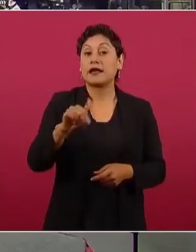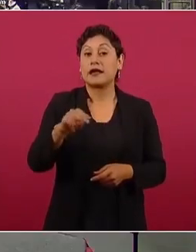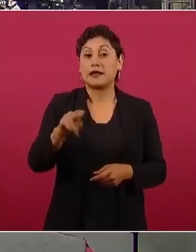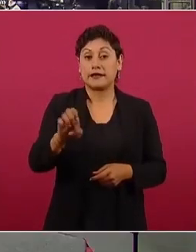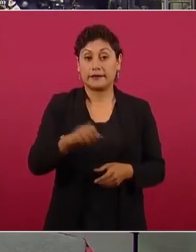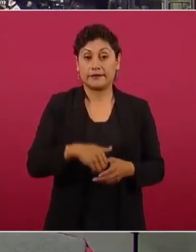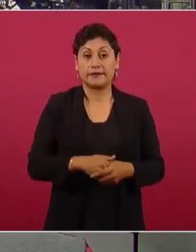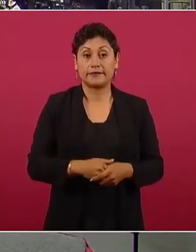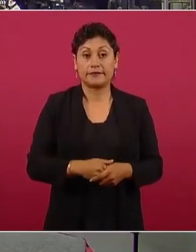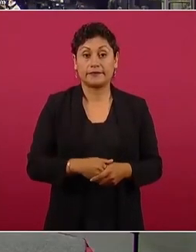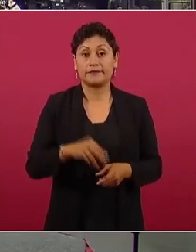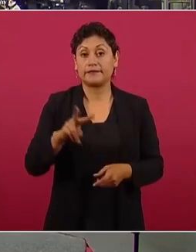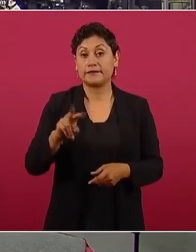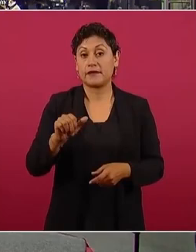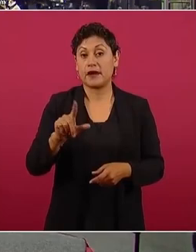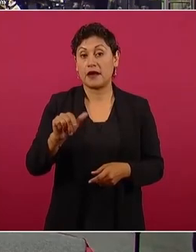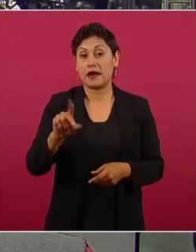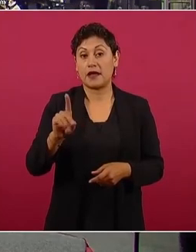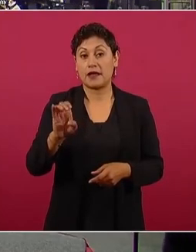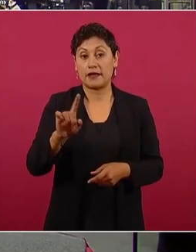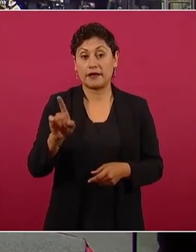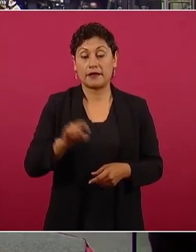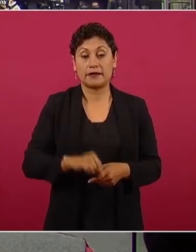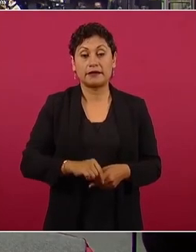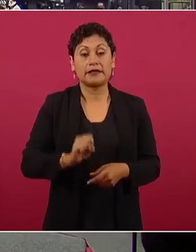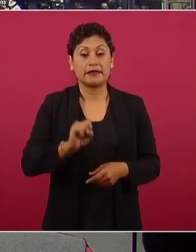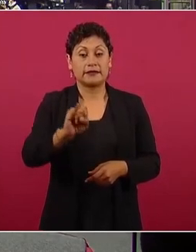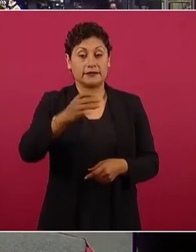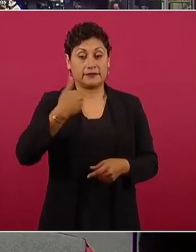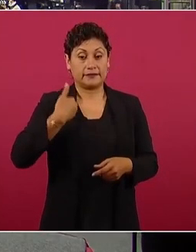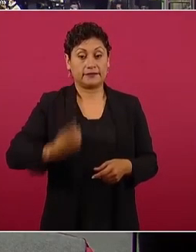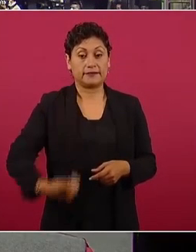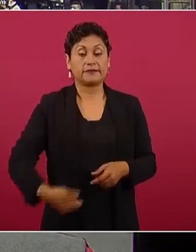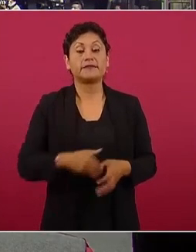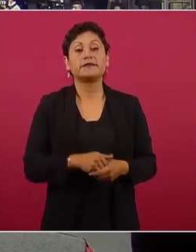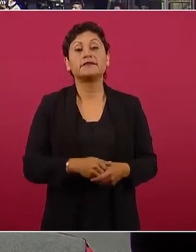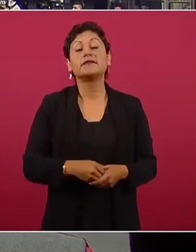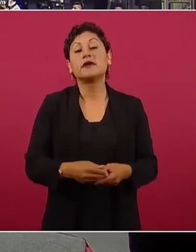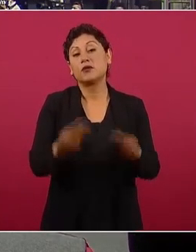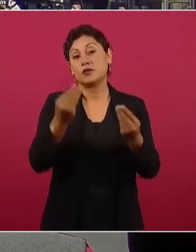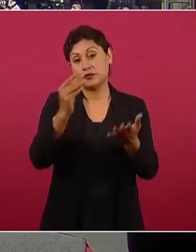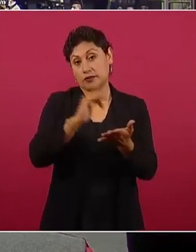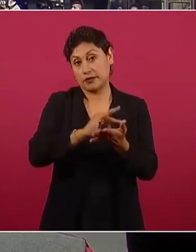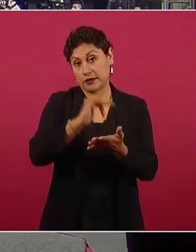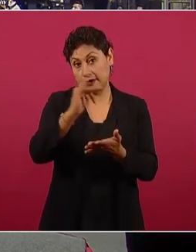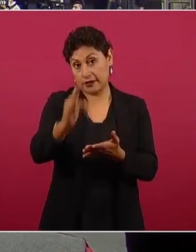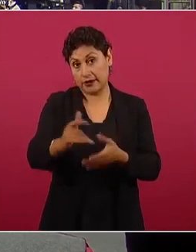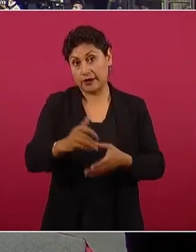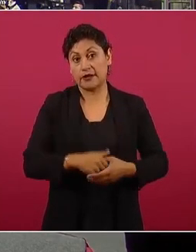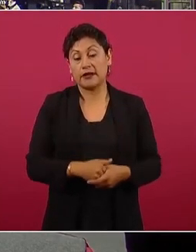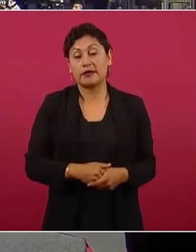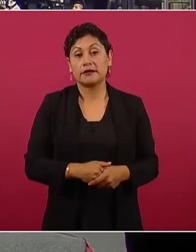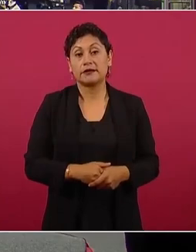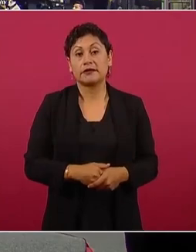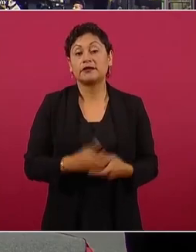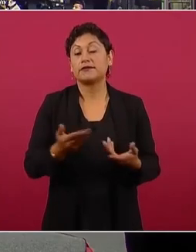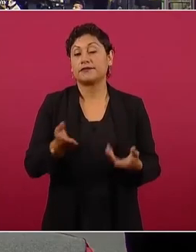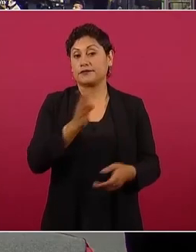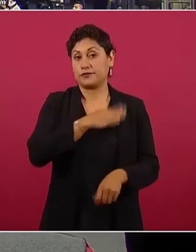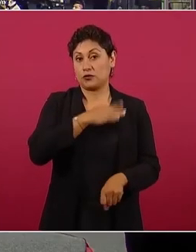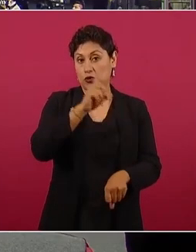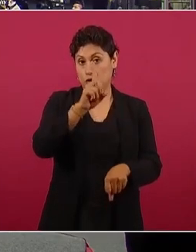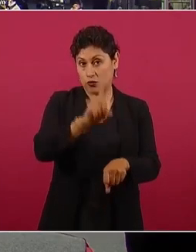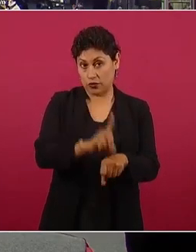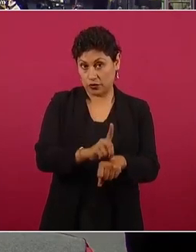Elian Baladez. Sí, aquí estoy, presidente. Muchísimas gracias y buenos días.